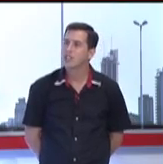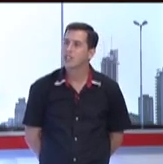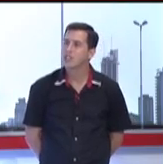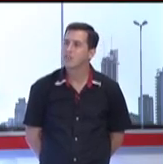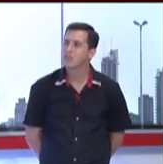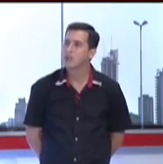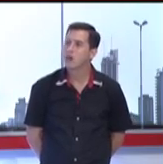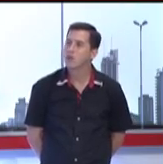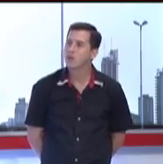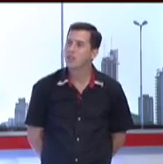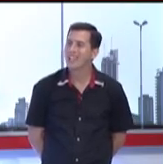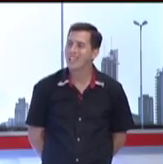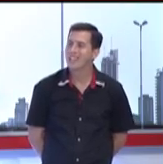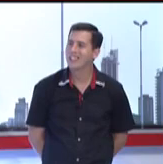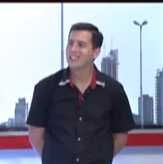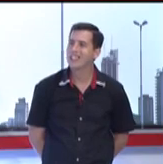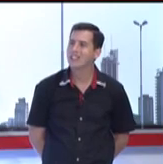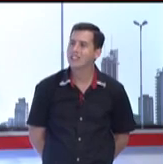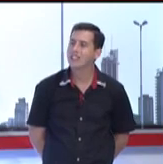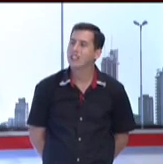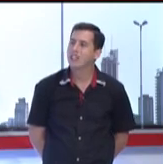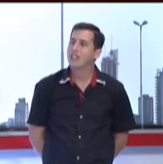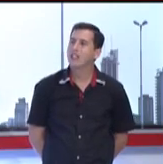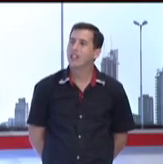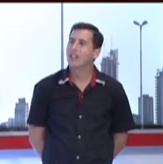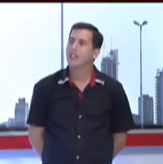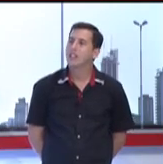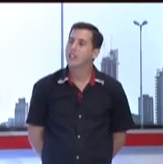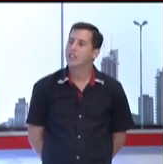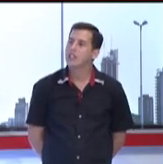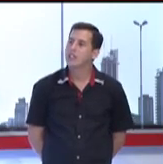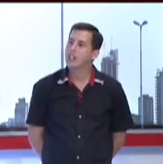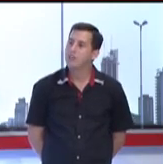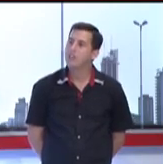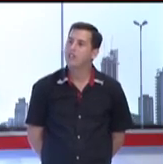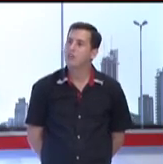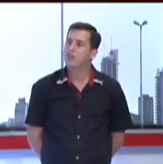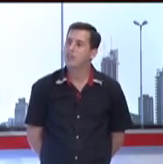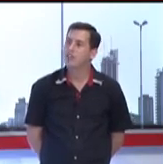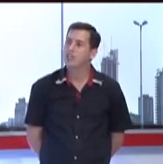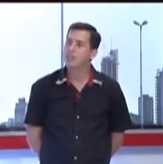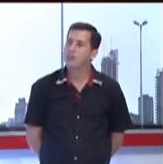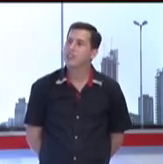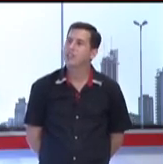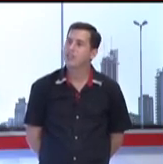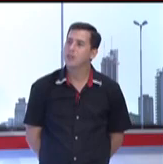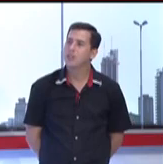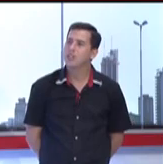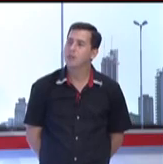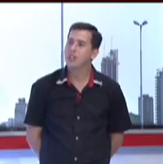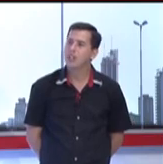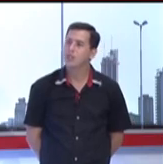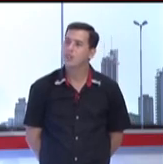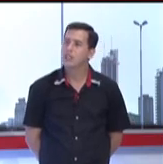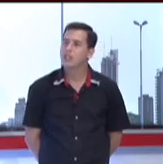y se sienten muy a gusto en esas clases. Y siempre insistimos y